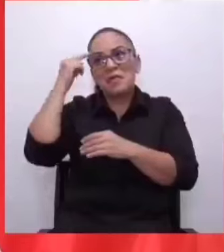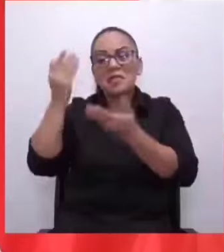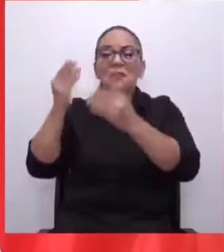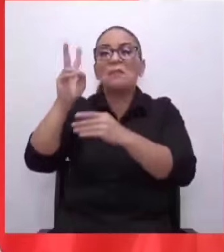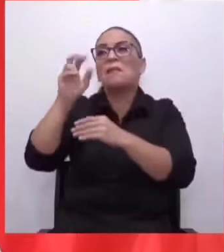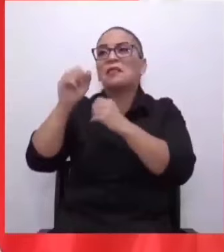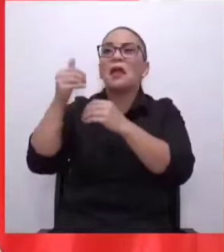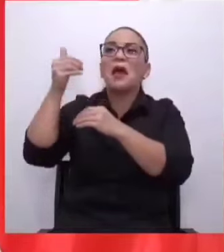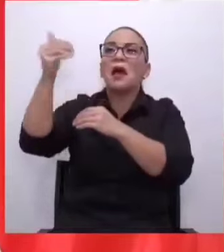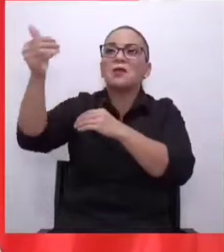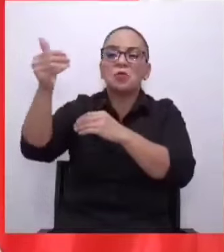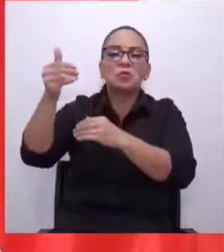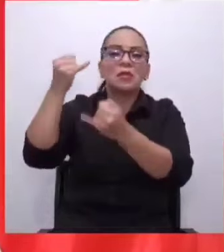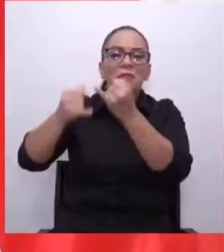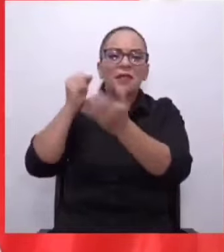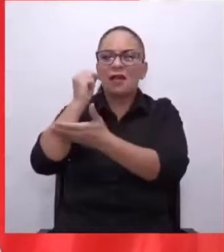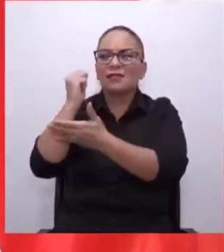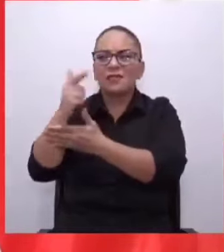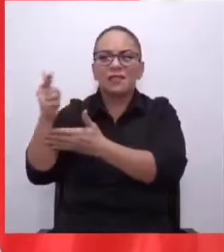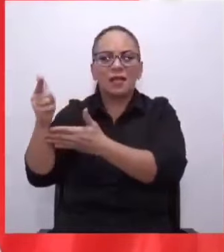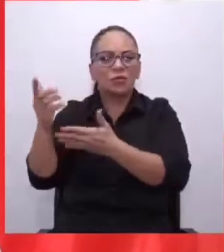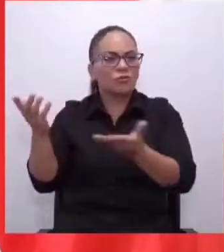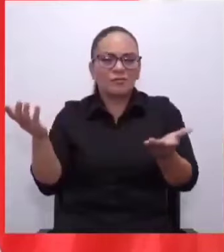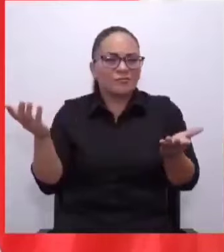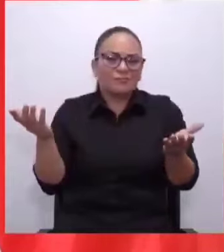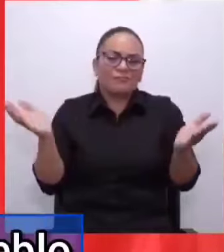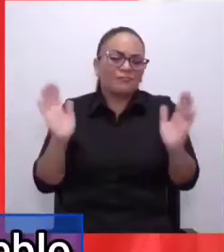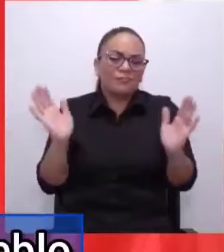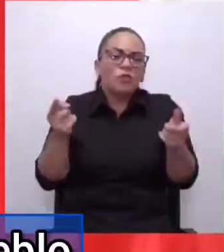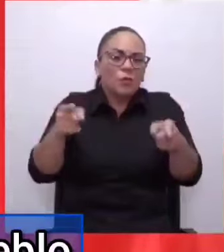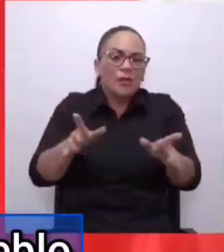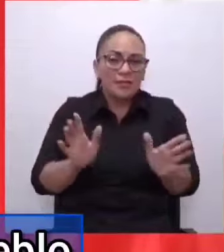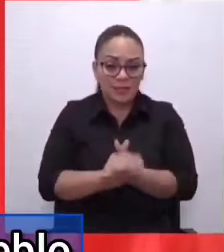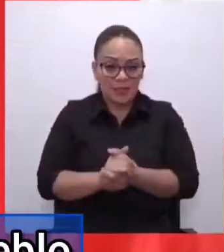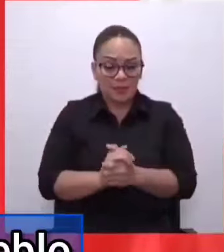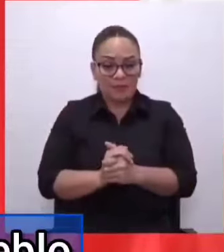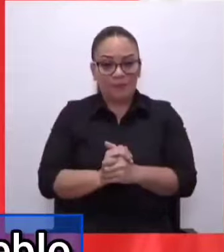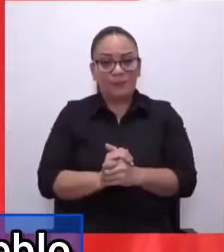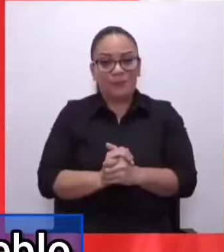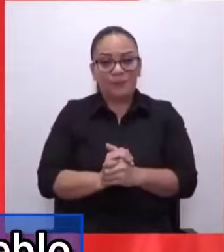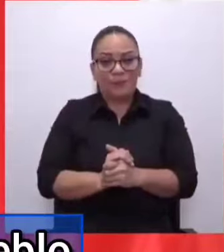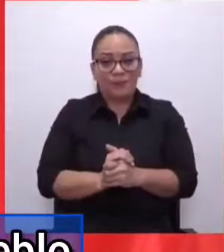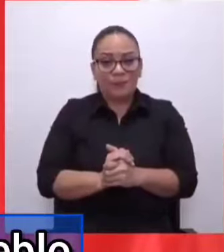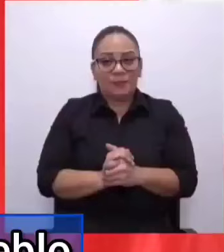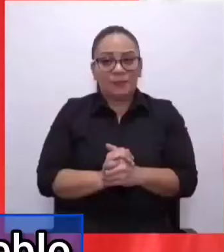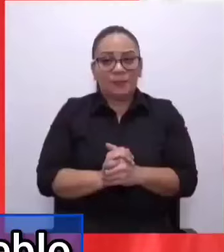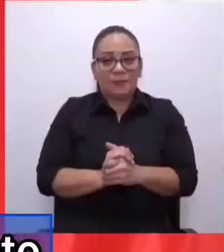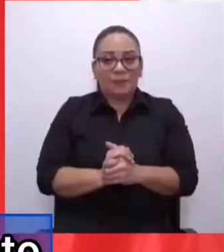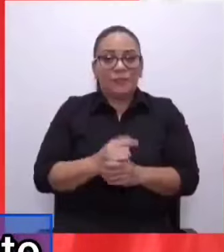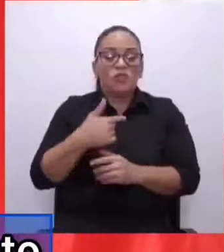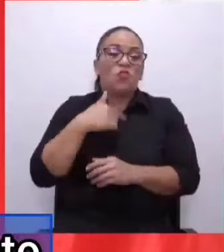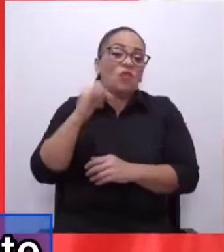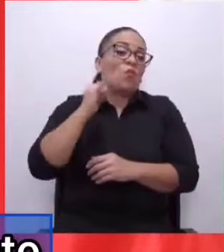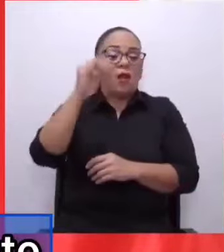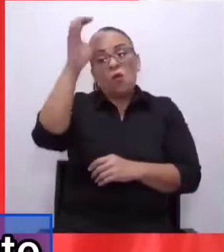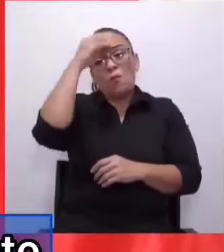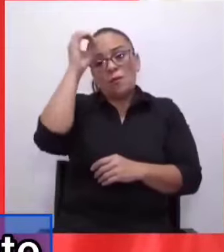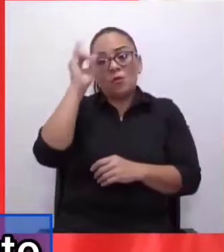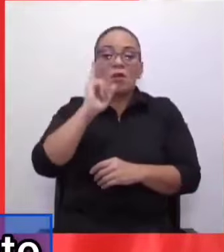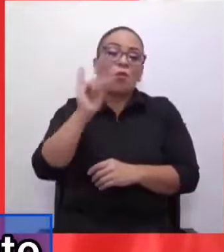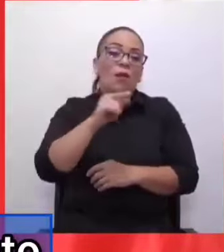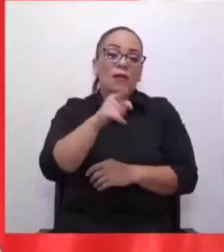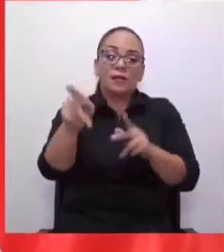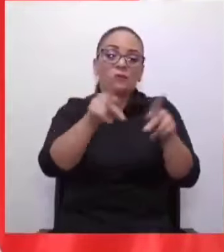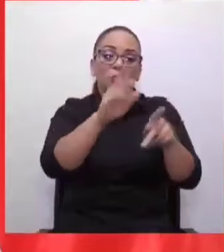sabemos que eso no ocurre. Entonces, sí, la misma comparto el sentimiento del pueblo de Costa Rica sobre ese